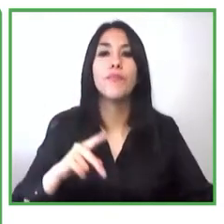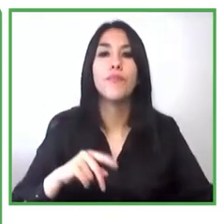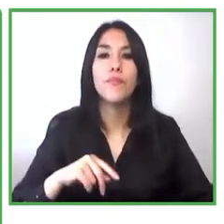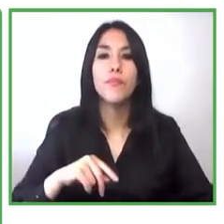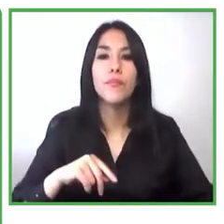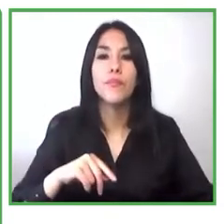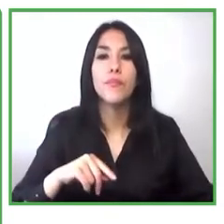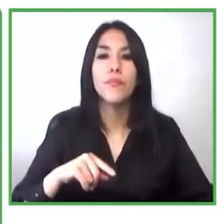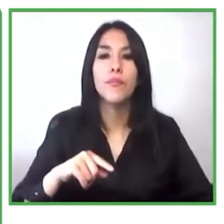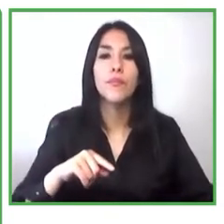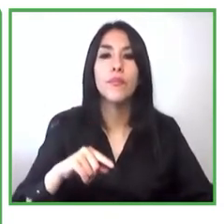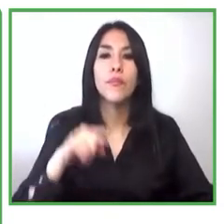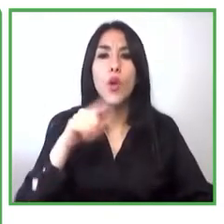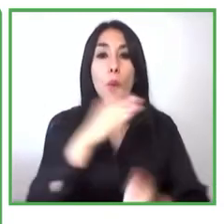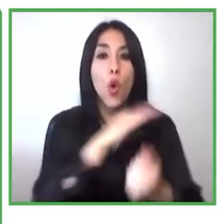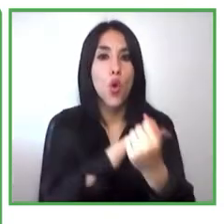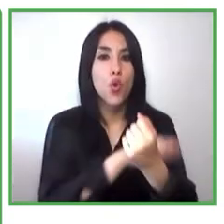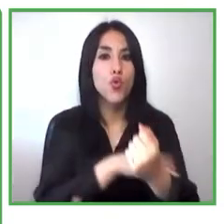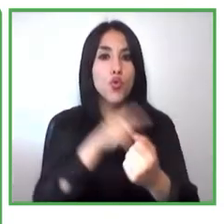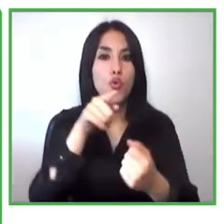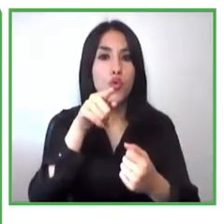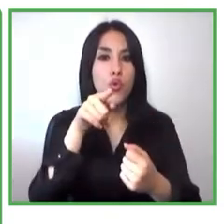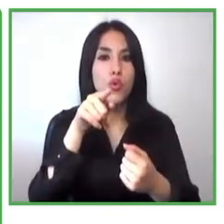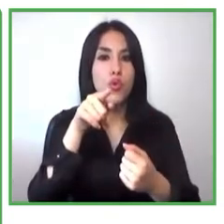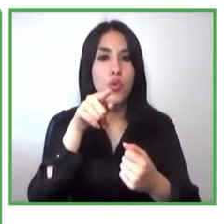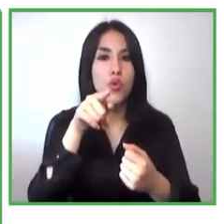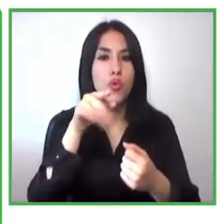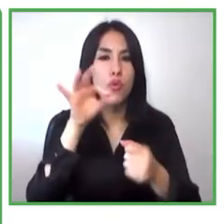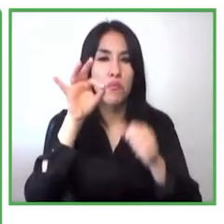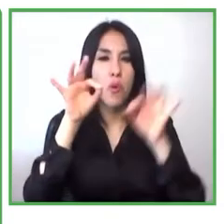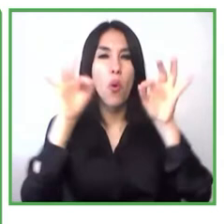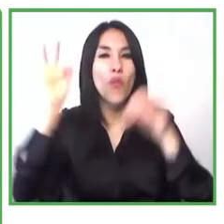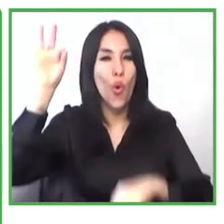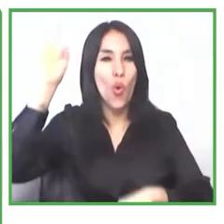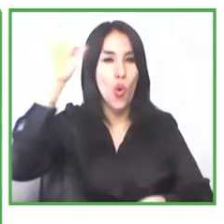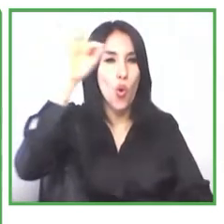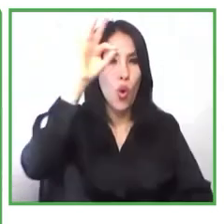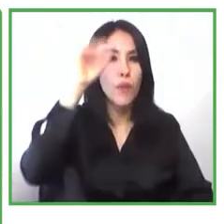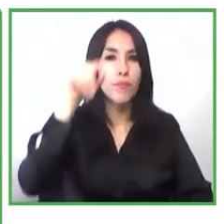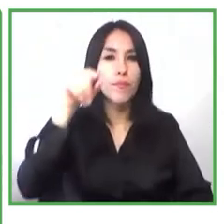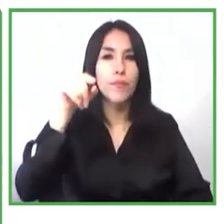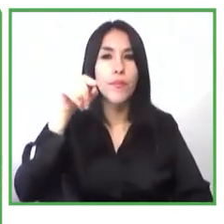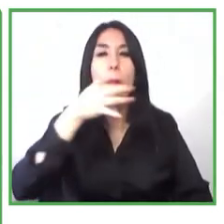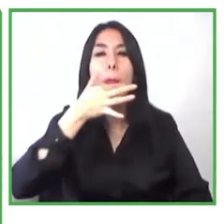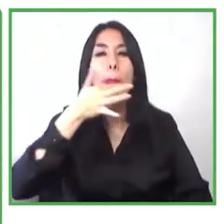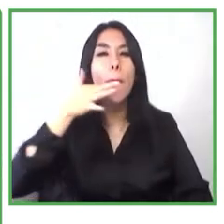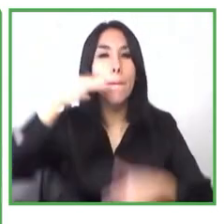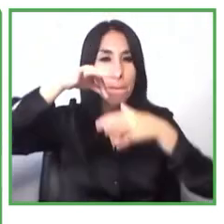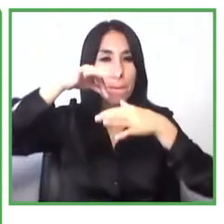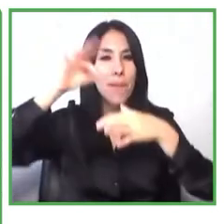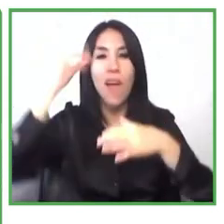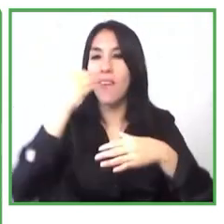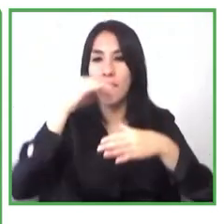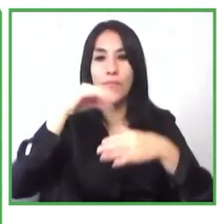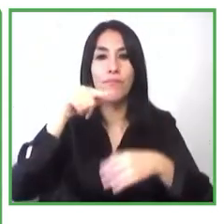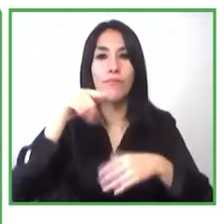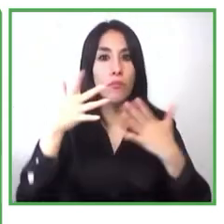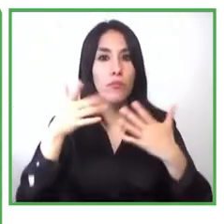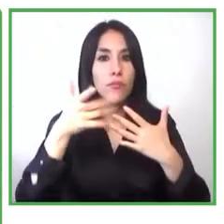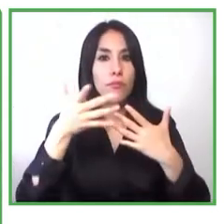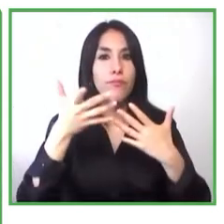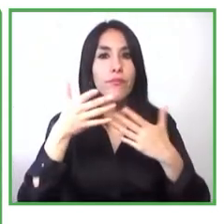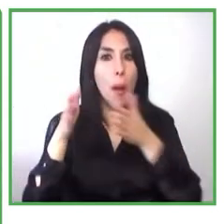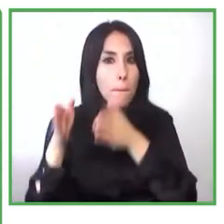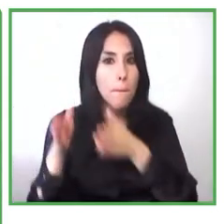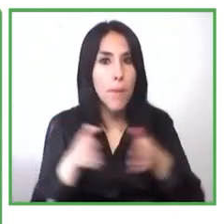intraemprendimiento de una organización de personas con discapacidad es la organización que reúne a las personas con